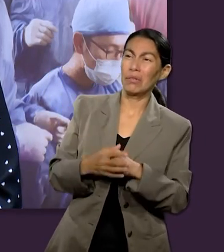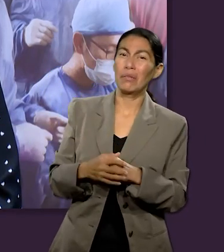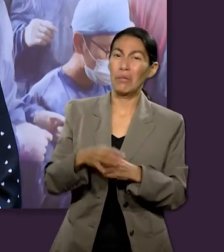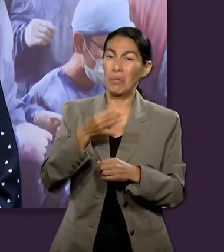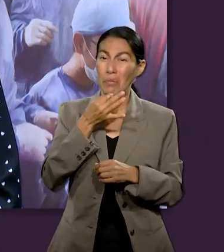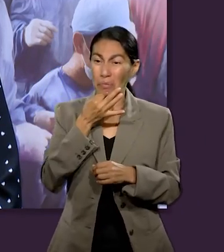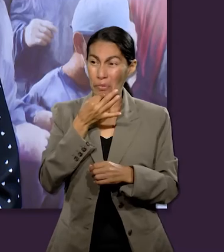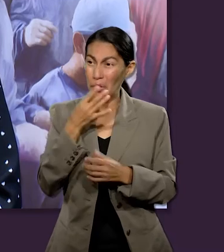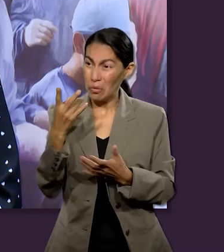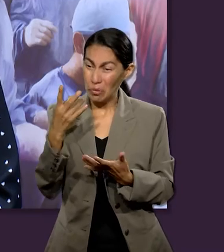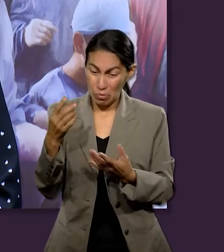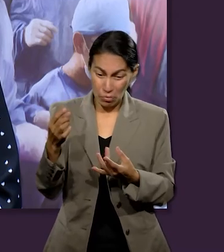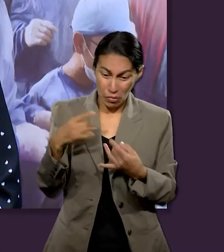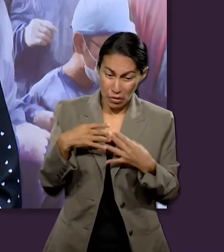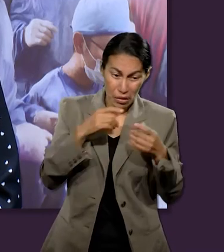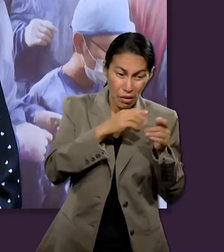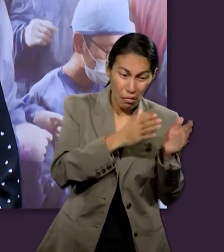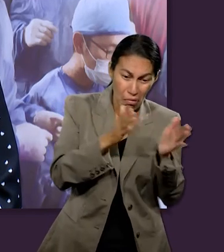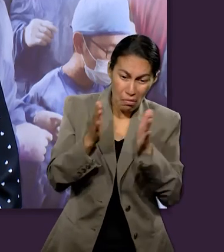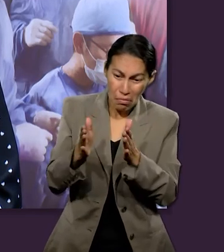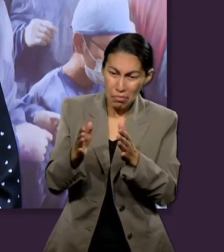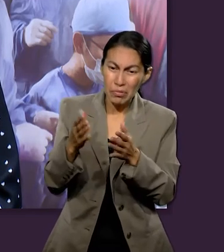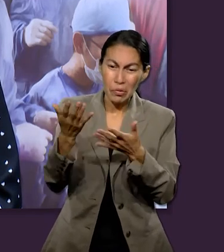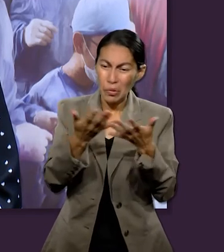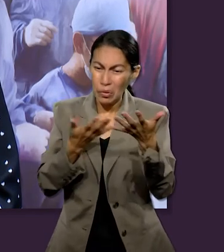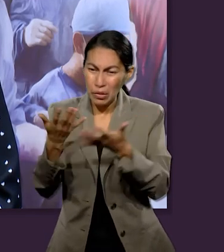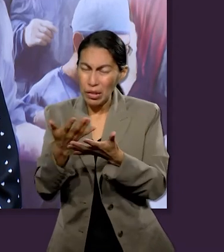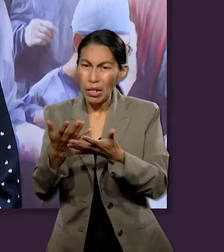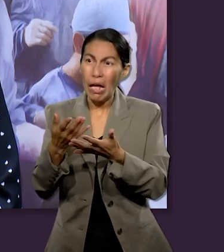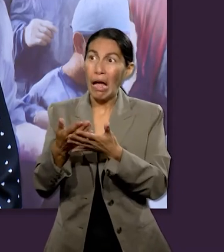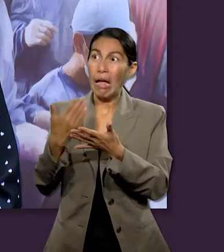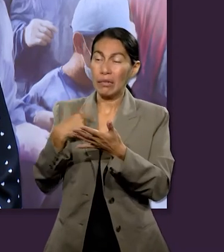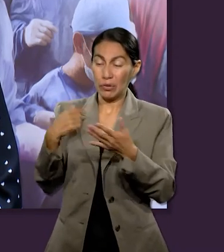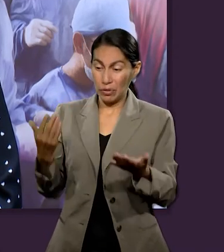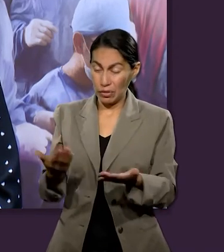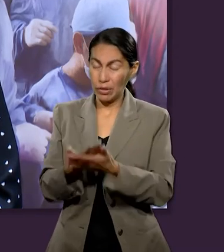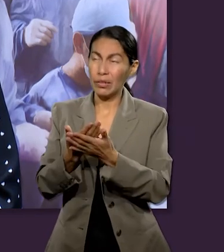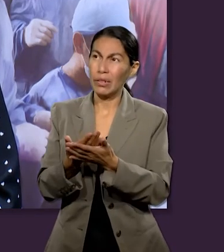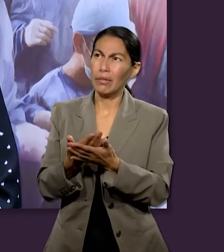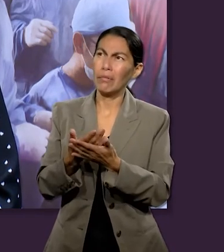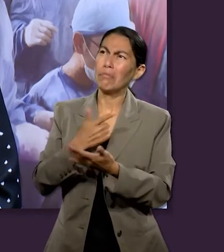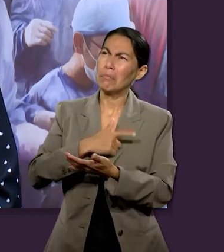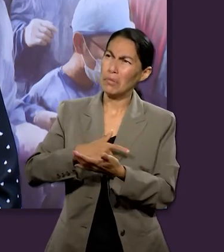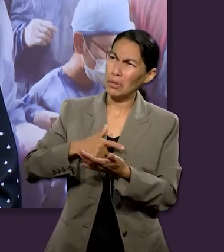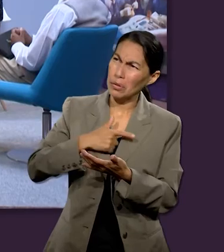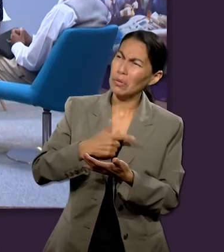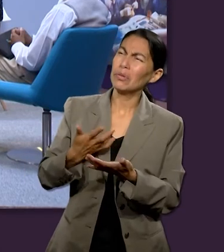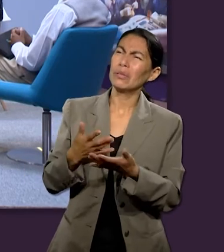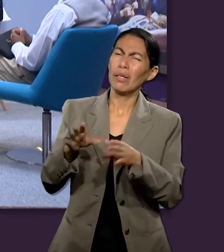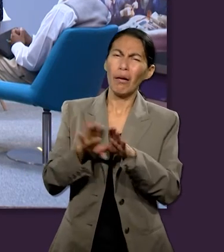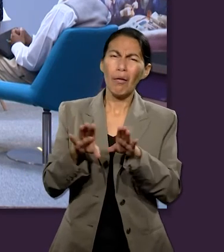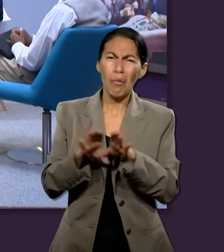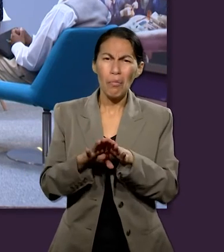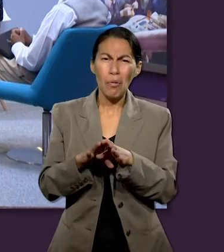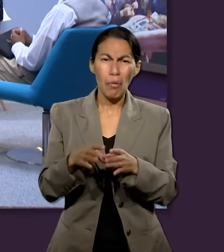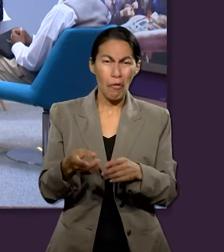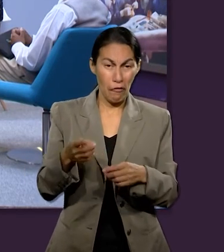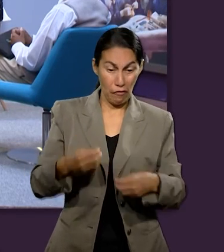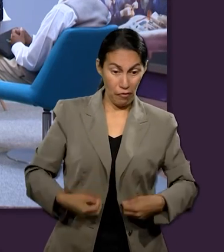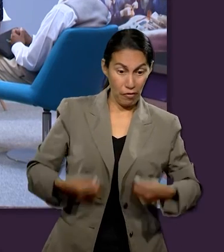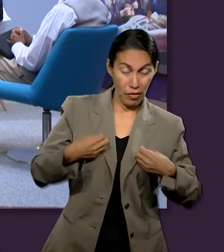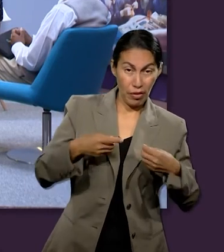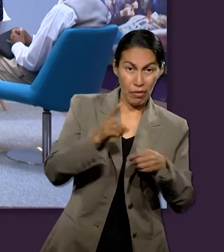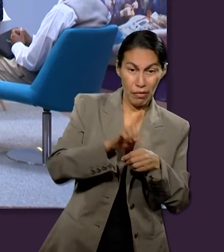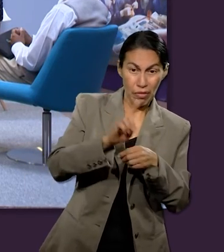tu libro cada momento fue diseñado antes de que un solo día pasara y la continúa así me agrada pensar en un